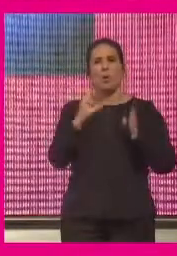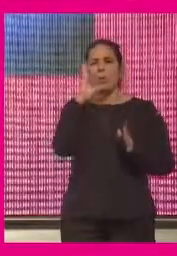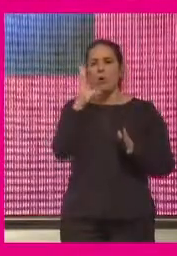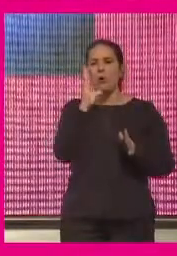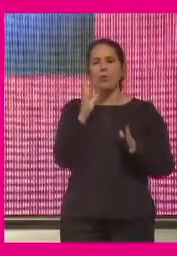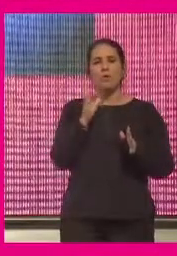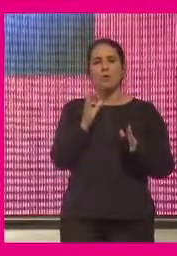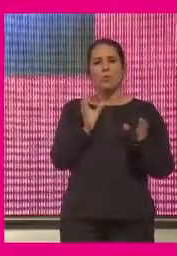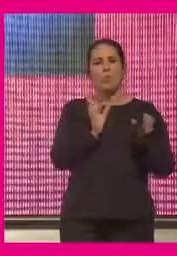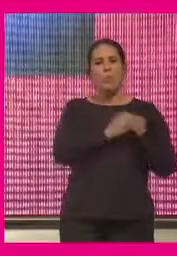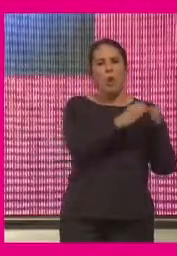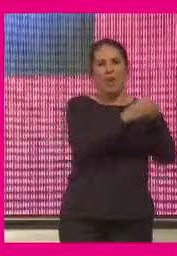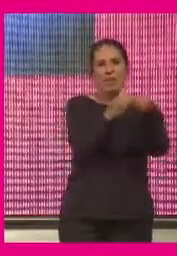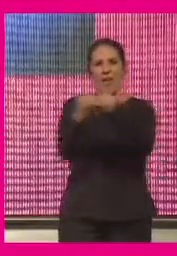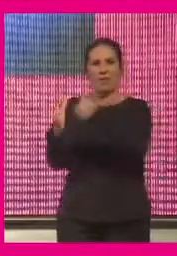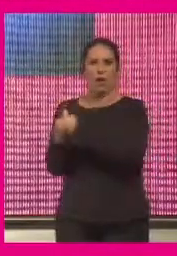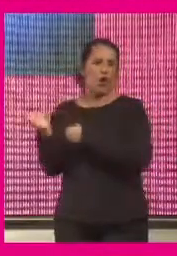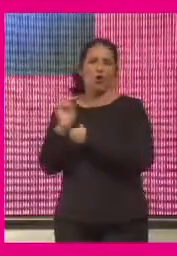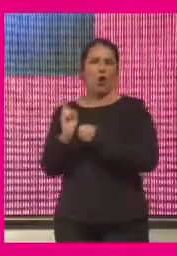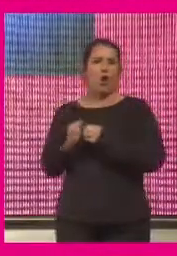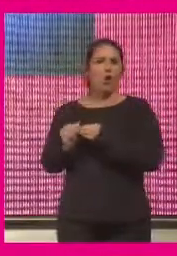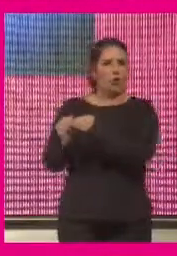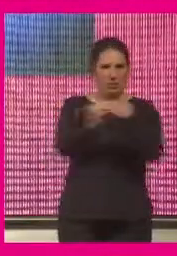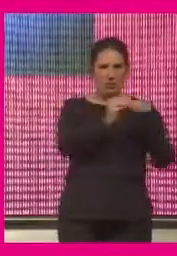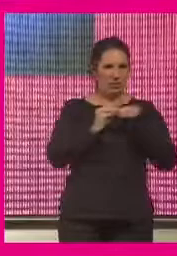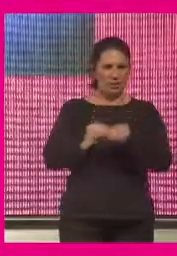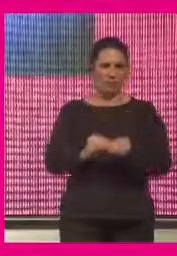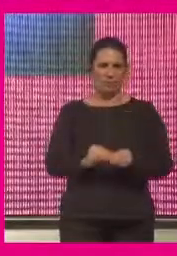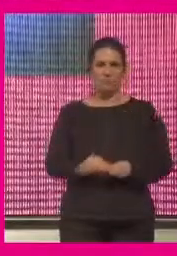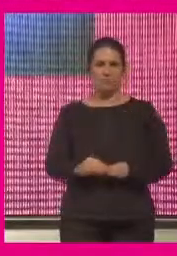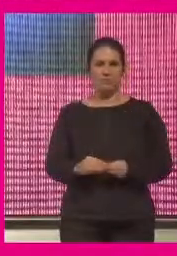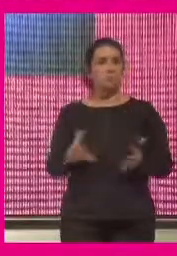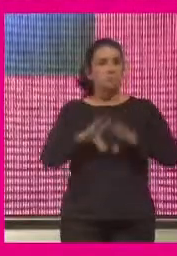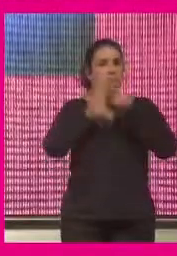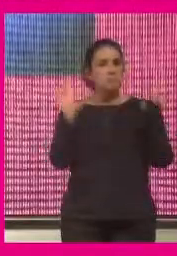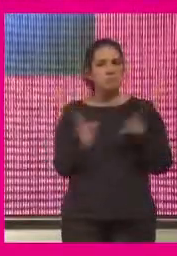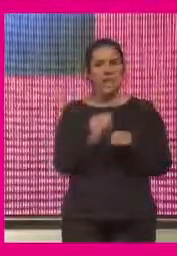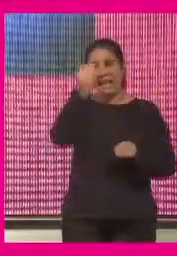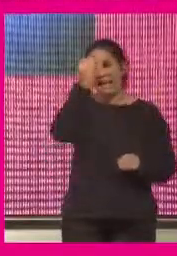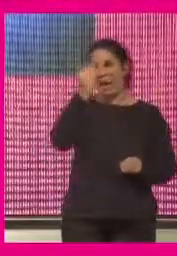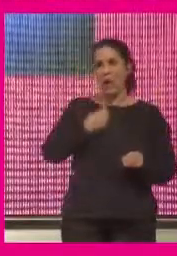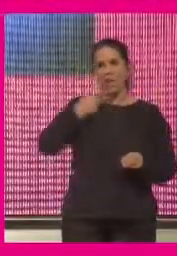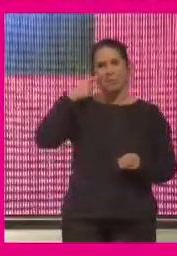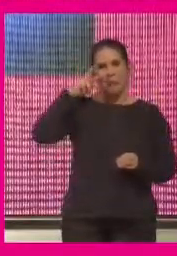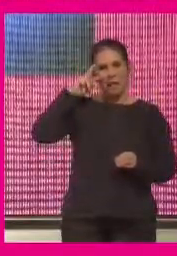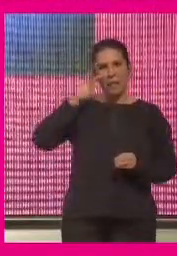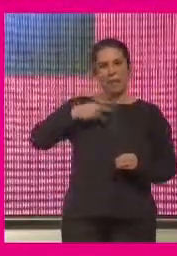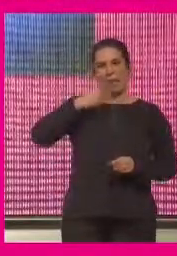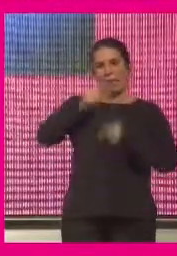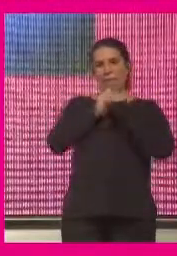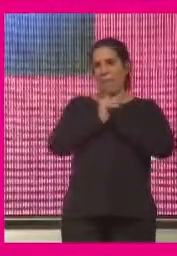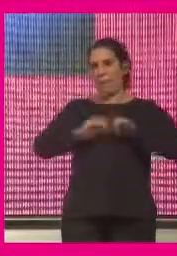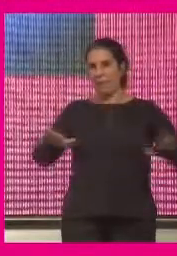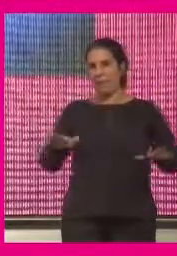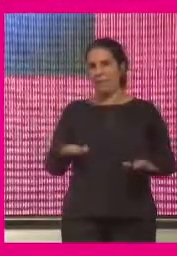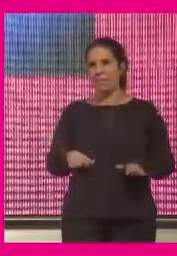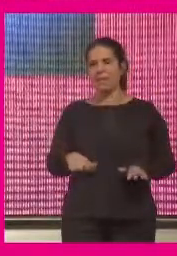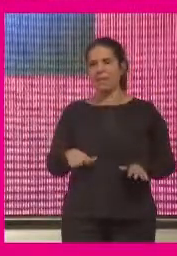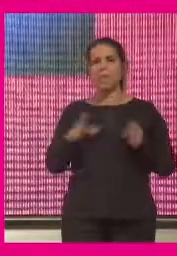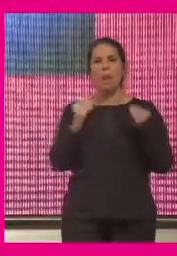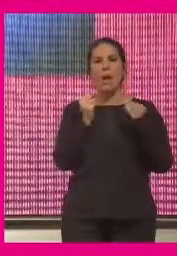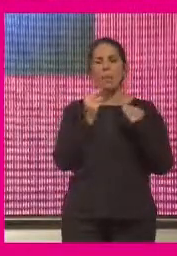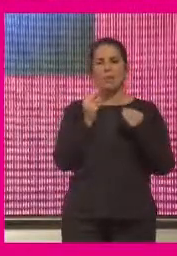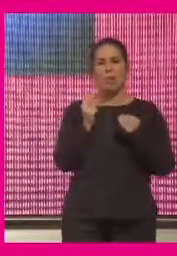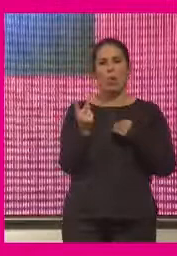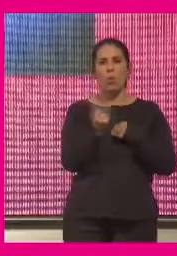polarización que por el consenso así que en fin creo que la experiencia de la pandemia es muy dual